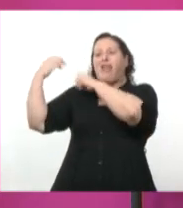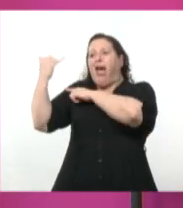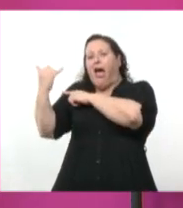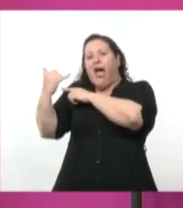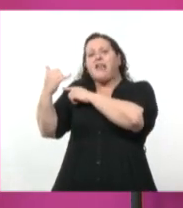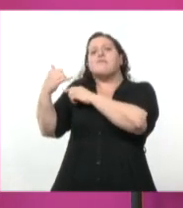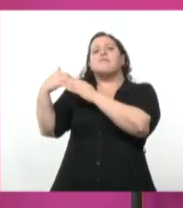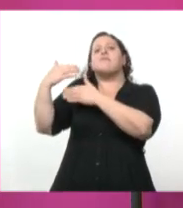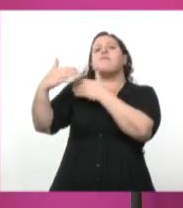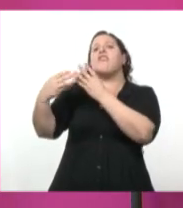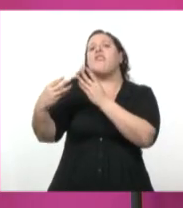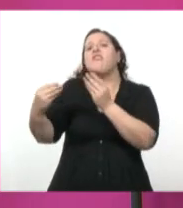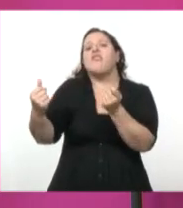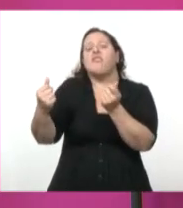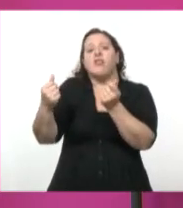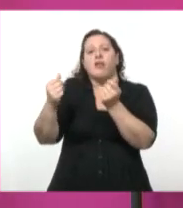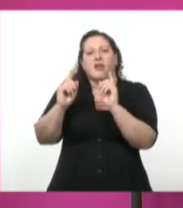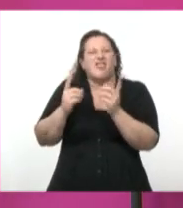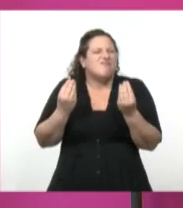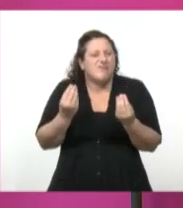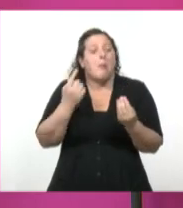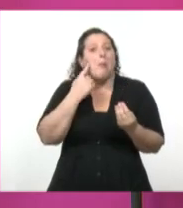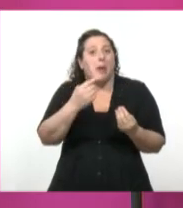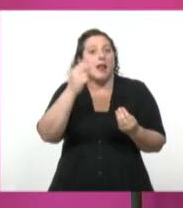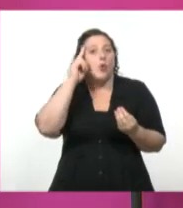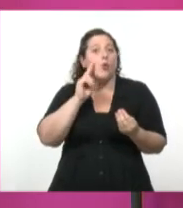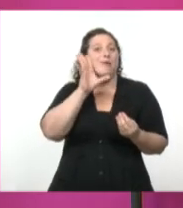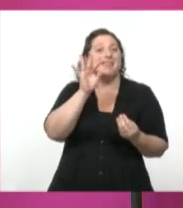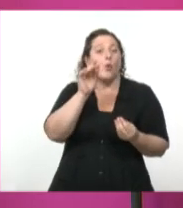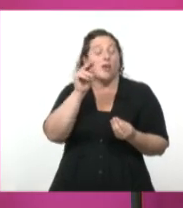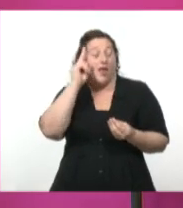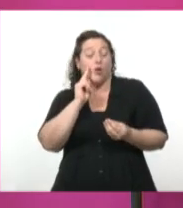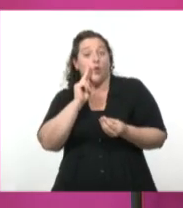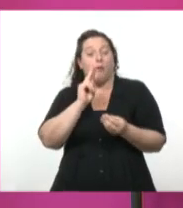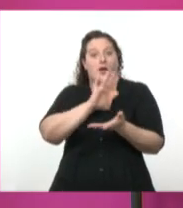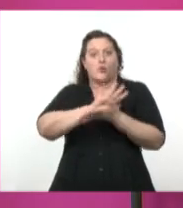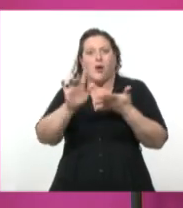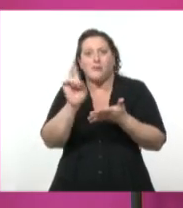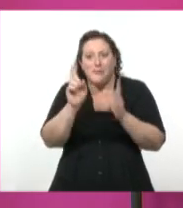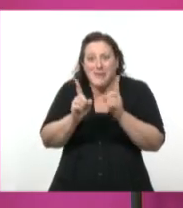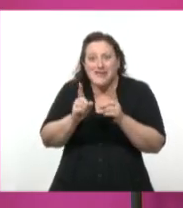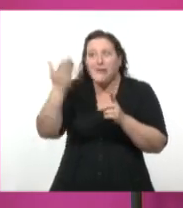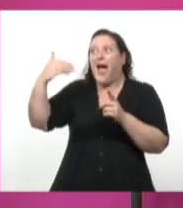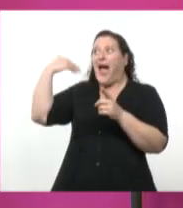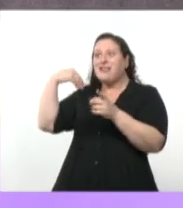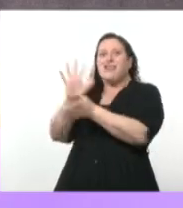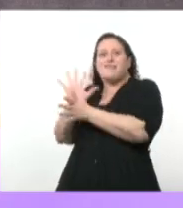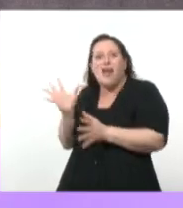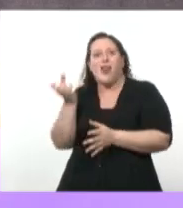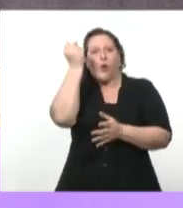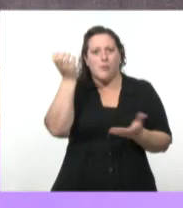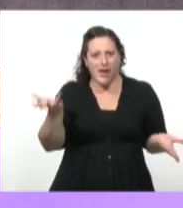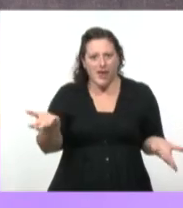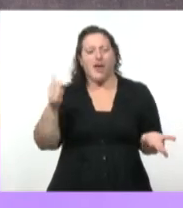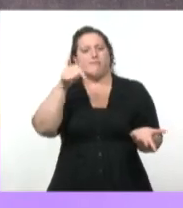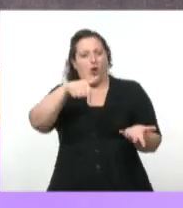1959, sino que se recuperan tradiciones incluso del siglo XIX y es lo que vamos a explorar un poco en la clase de hoy. Contanos cuál es el